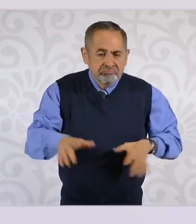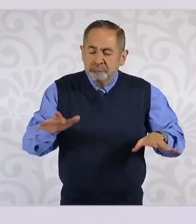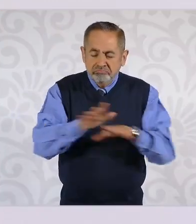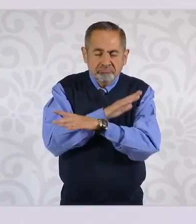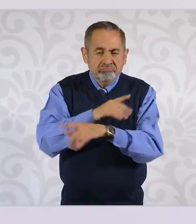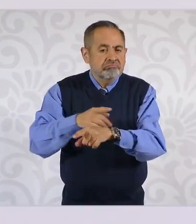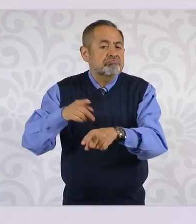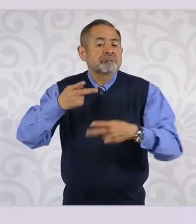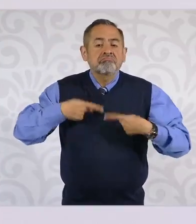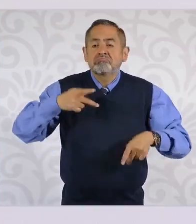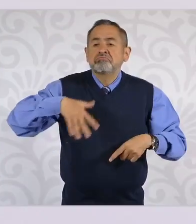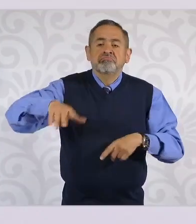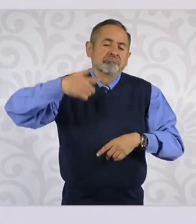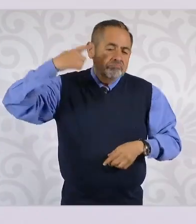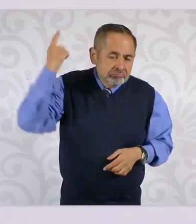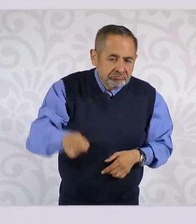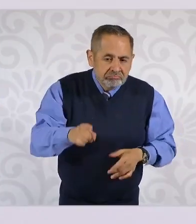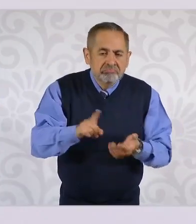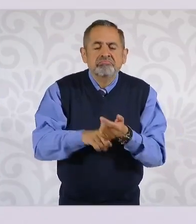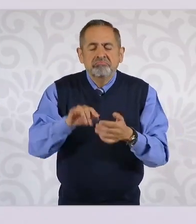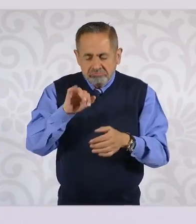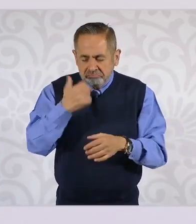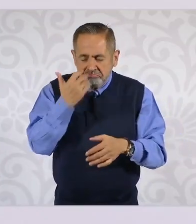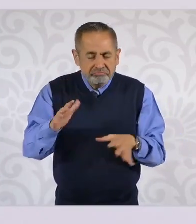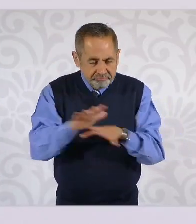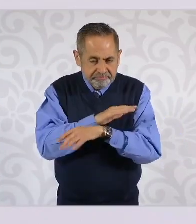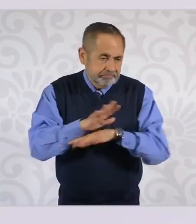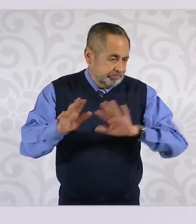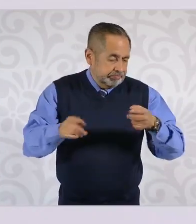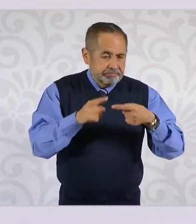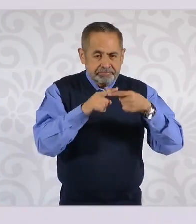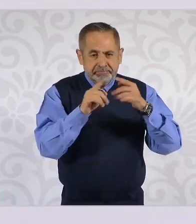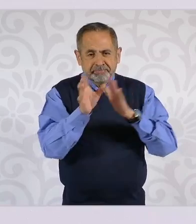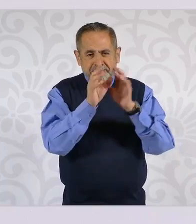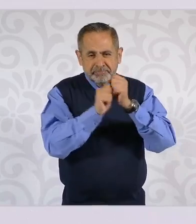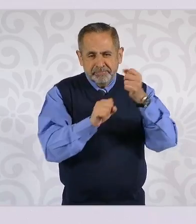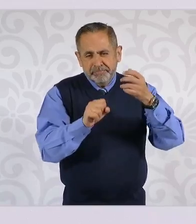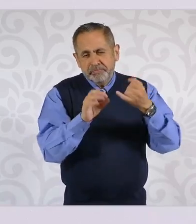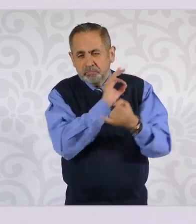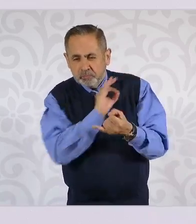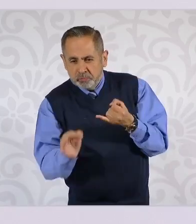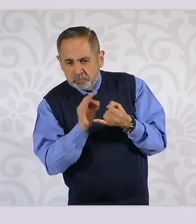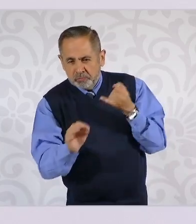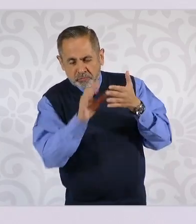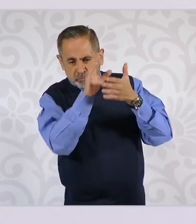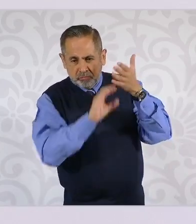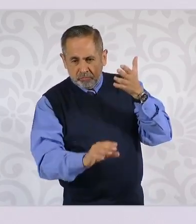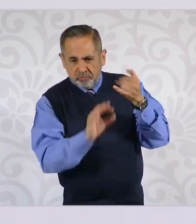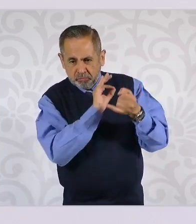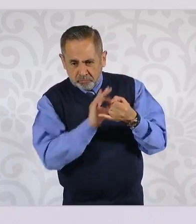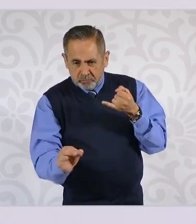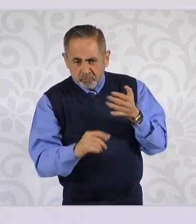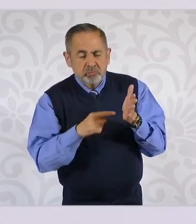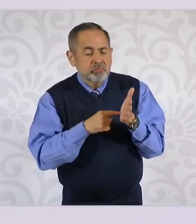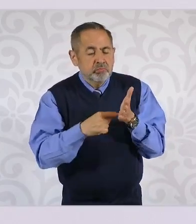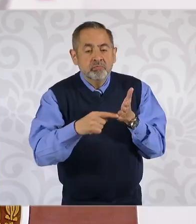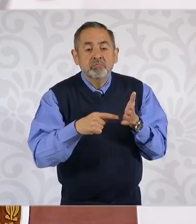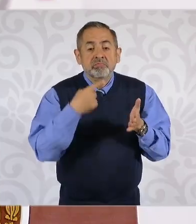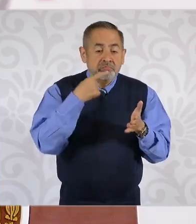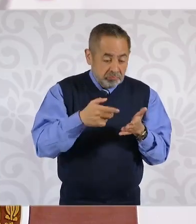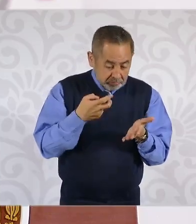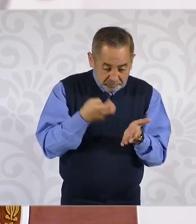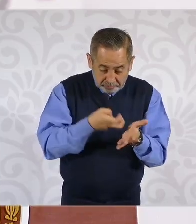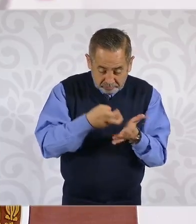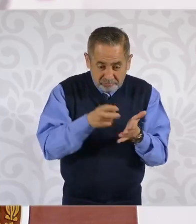soberano. Y luego en el último capítulo, en el último artículo de la Constitución dice, para cambiar